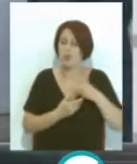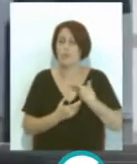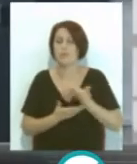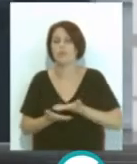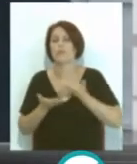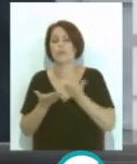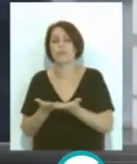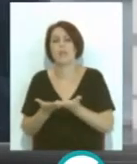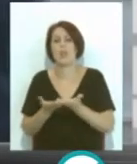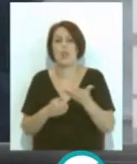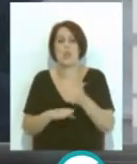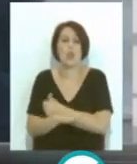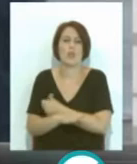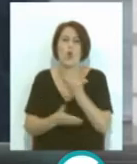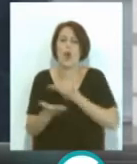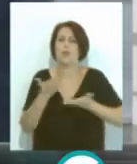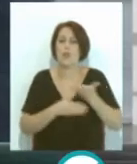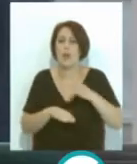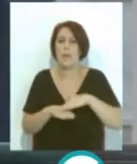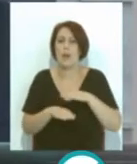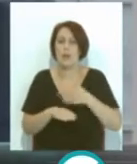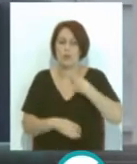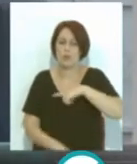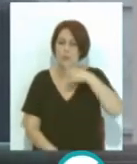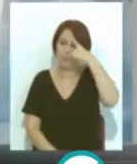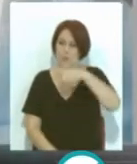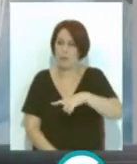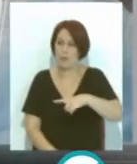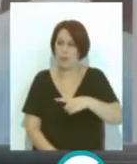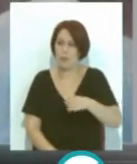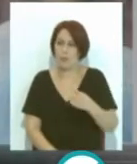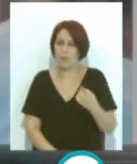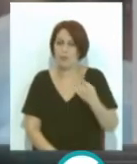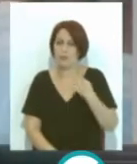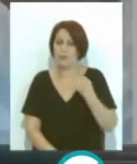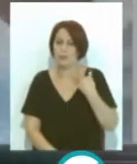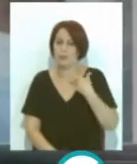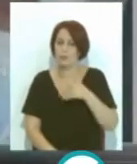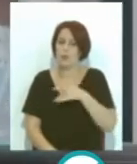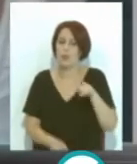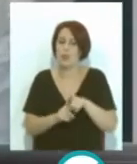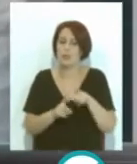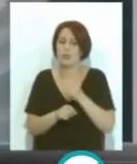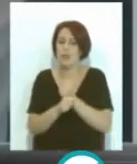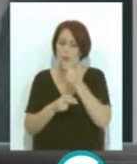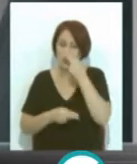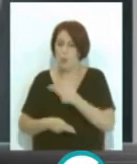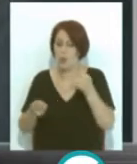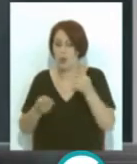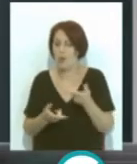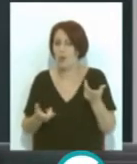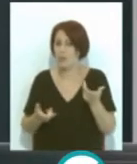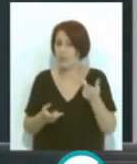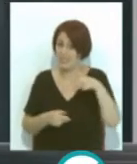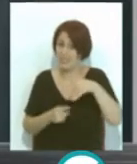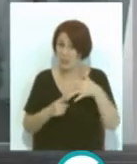colaboración de todos los ciudadanos para que seamos conscientes de que no podemos consentir que los trabajadores públicos sobre